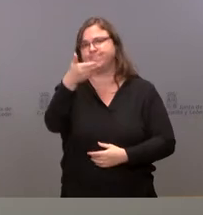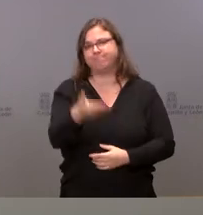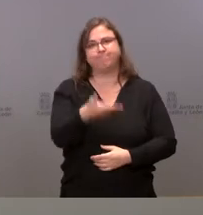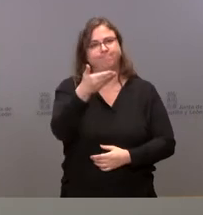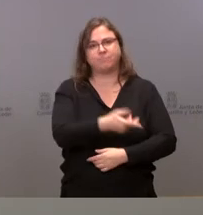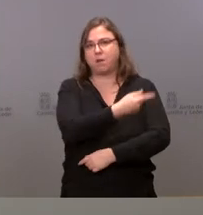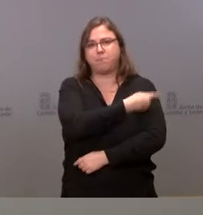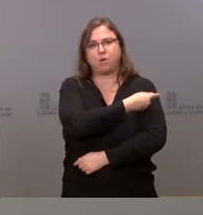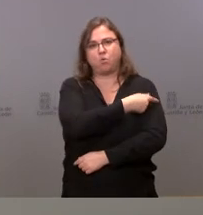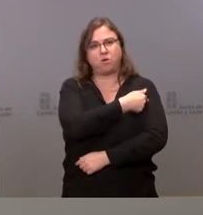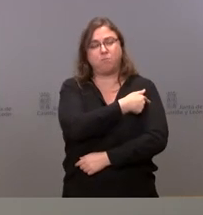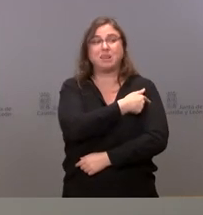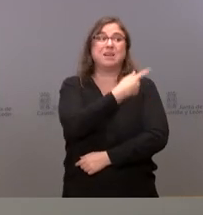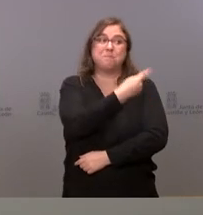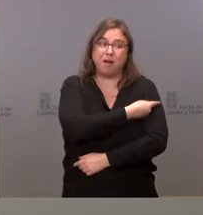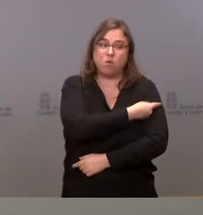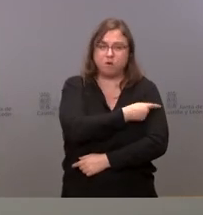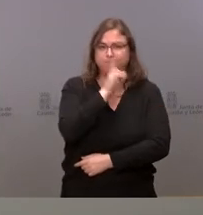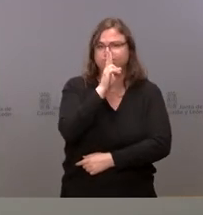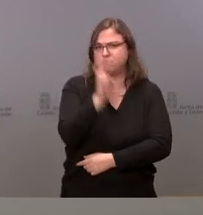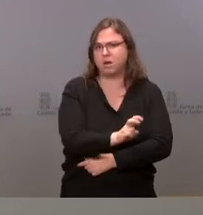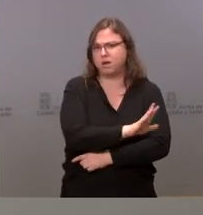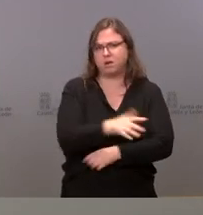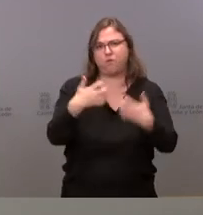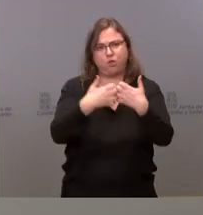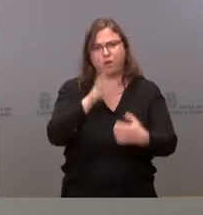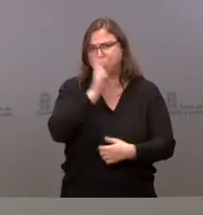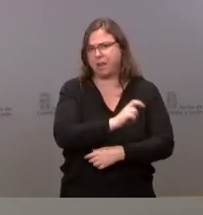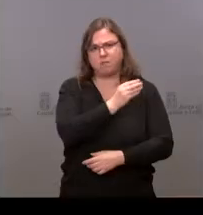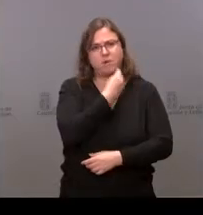porque se está demostrando que realmente la vacunación funciona